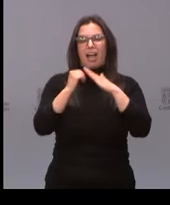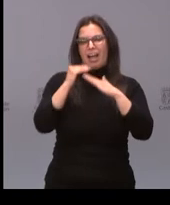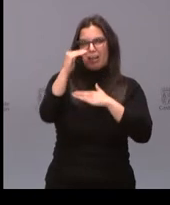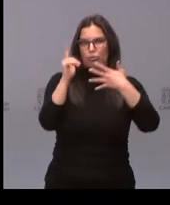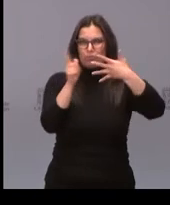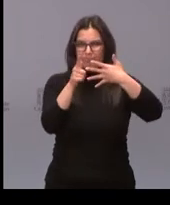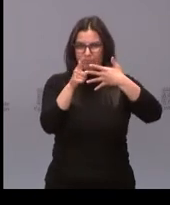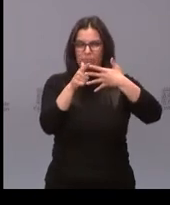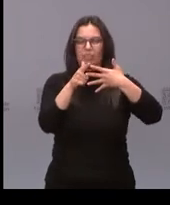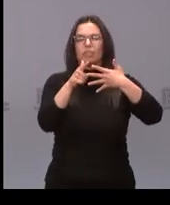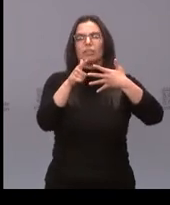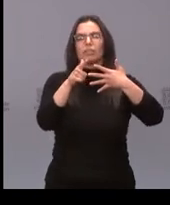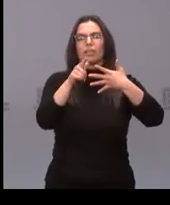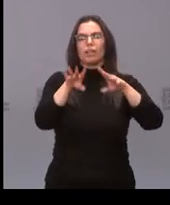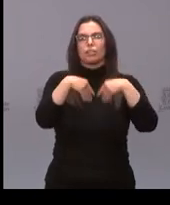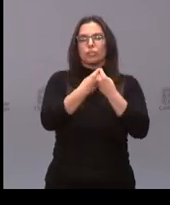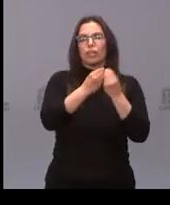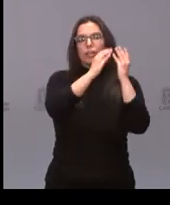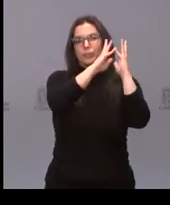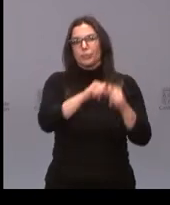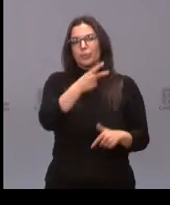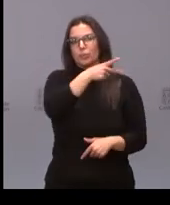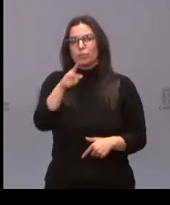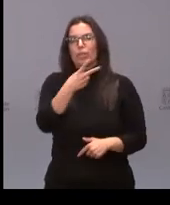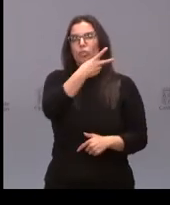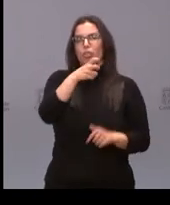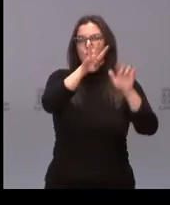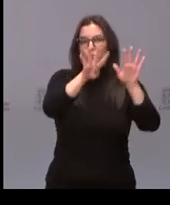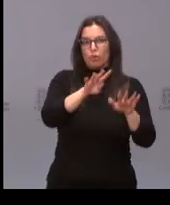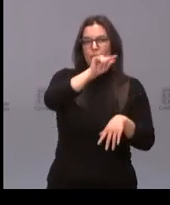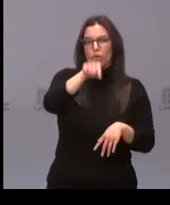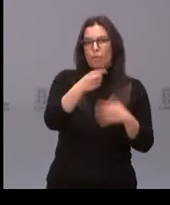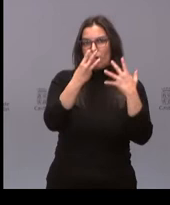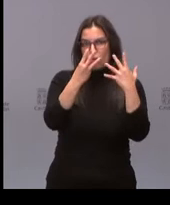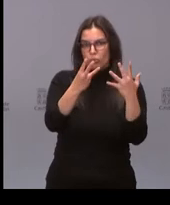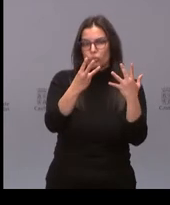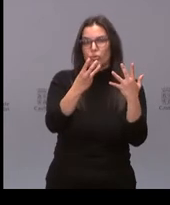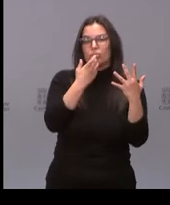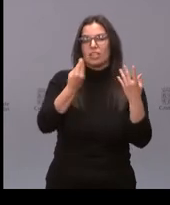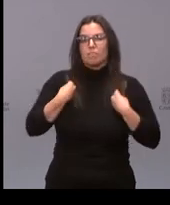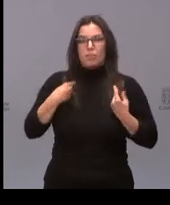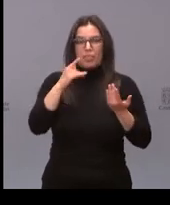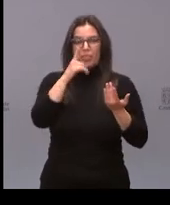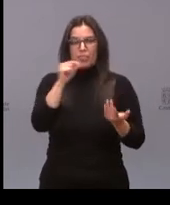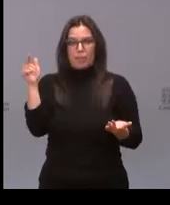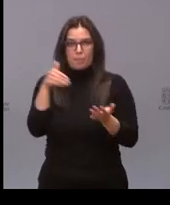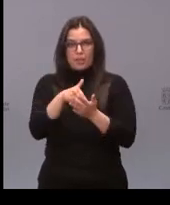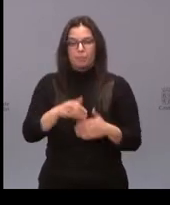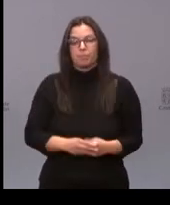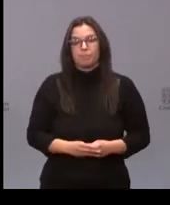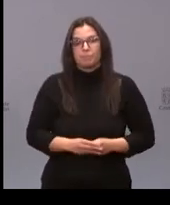incidencia acumulada de 14 días de 209,8 por 100.000 habitantes. una tasa